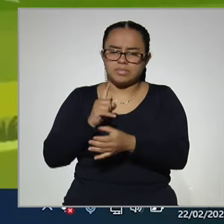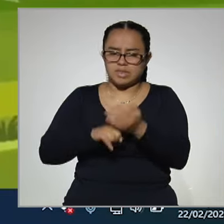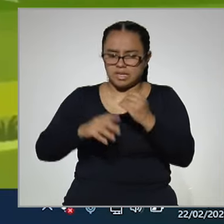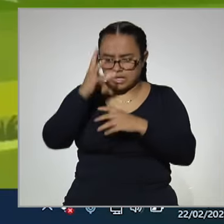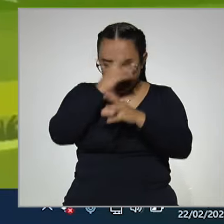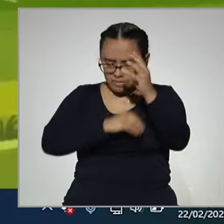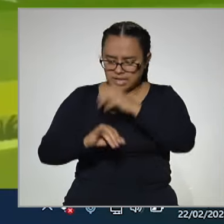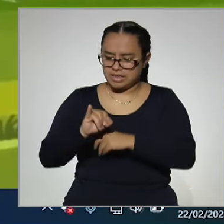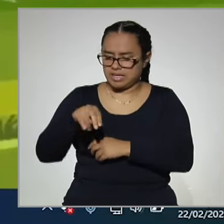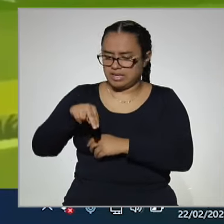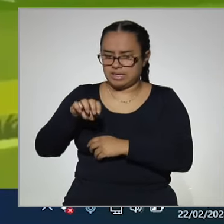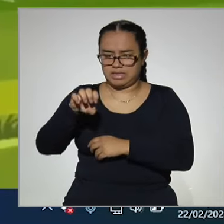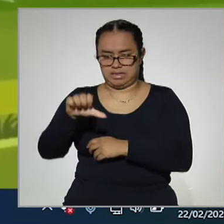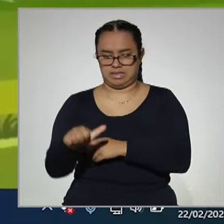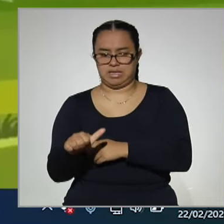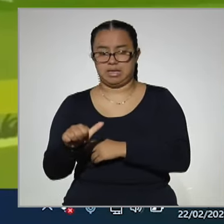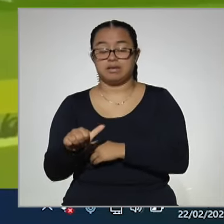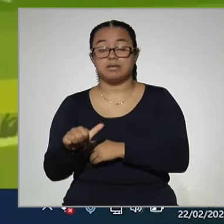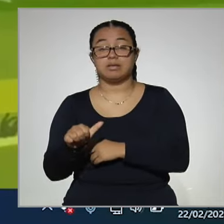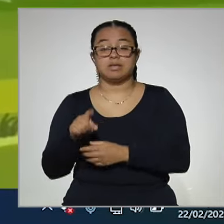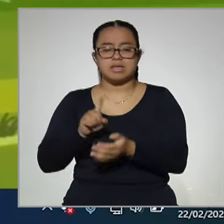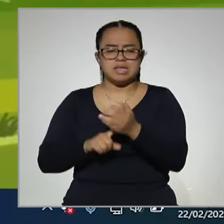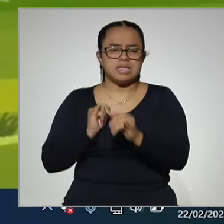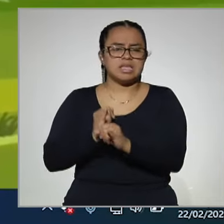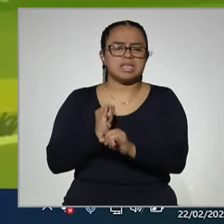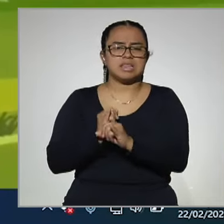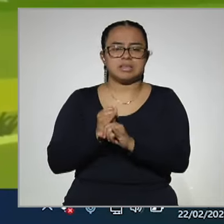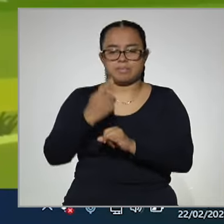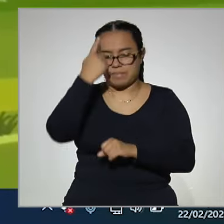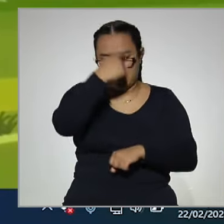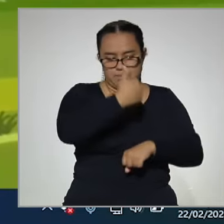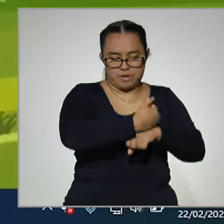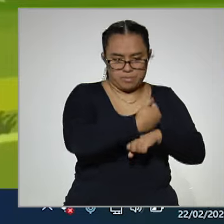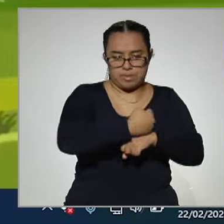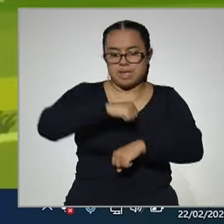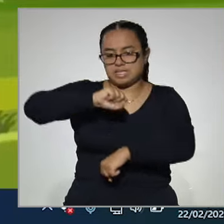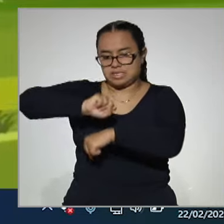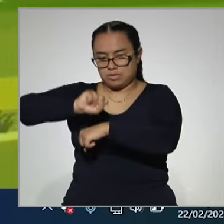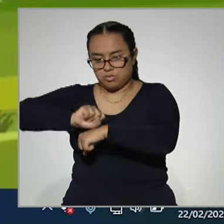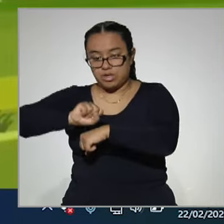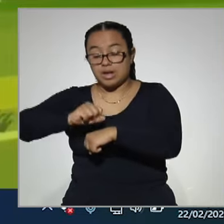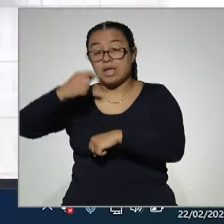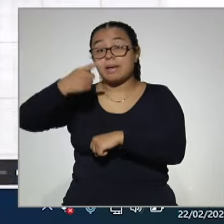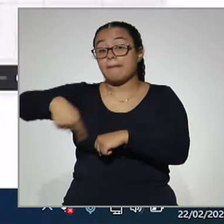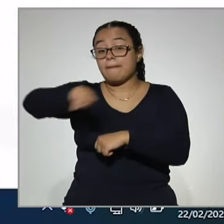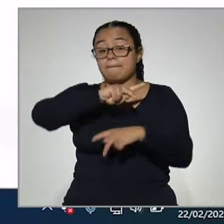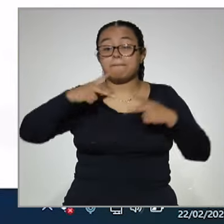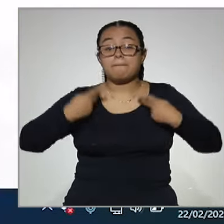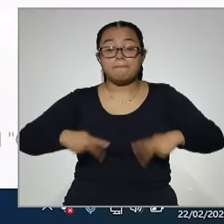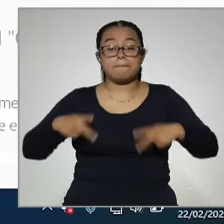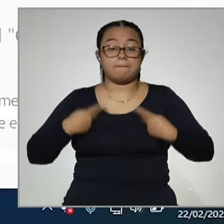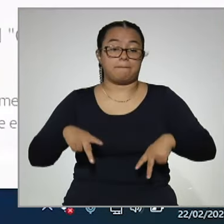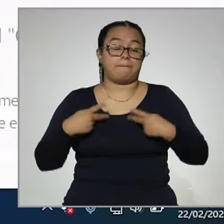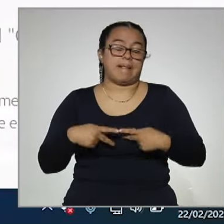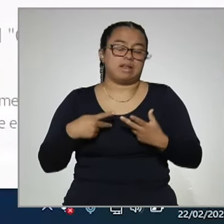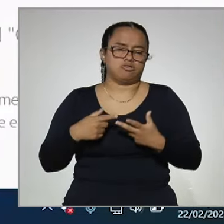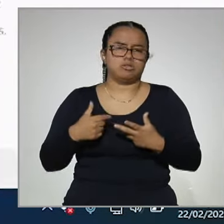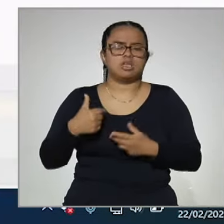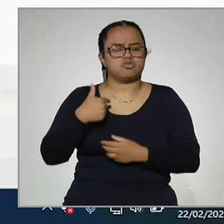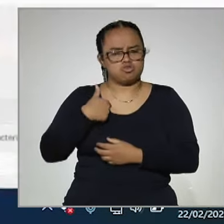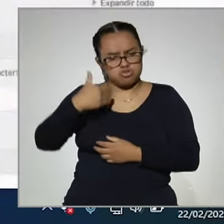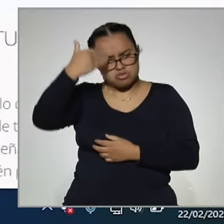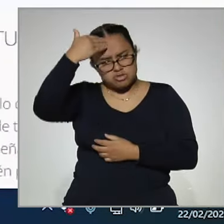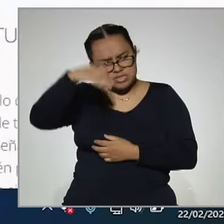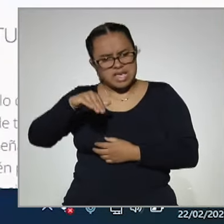INEA. Esta plataforma es para primaria y para secundaria, para personas que tengan un conocimiento